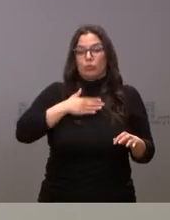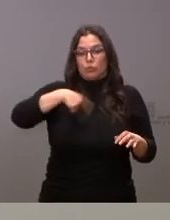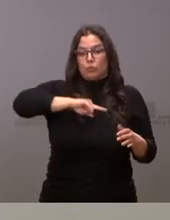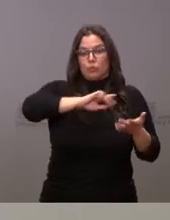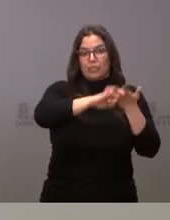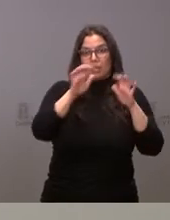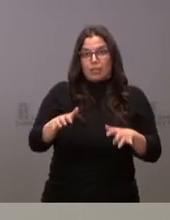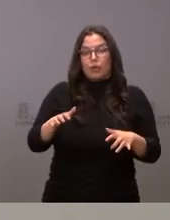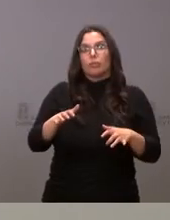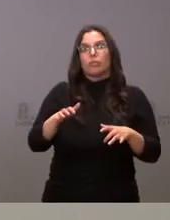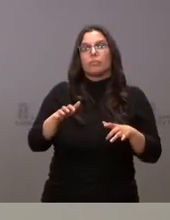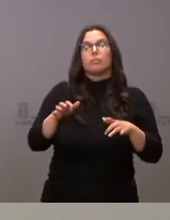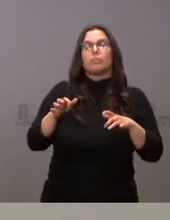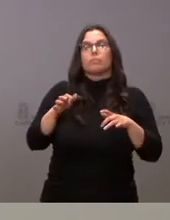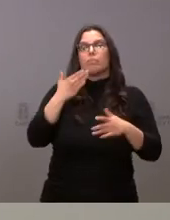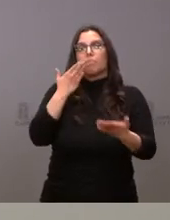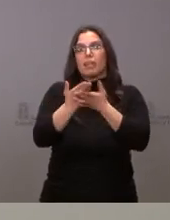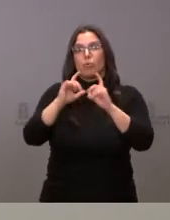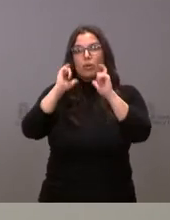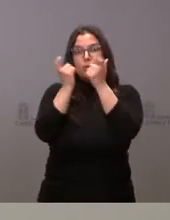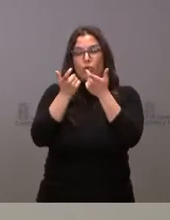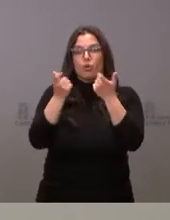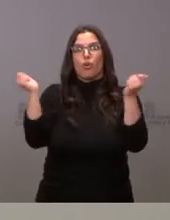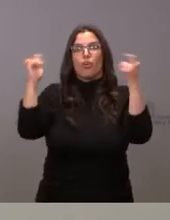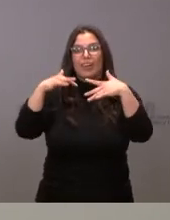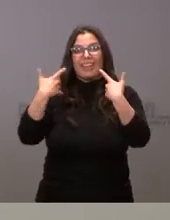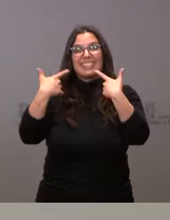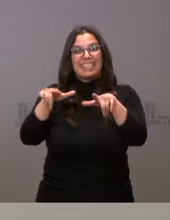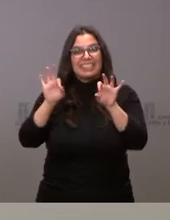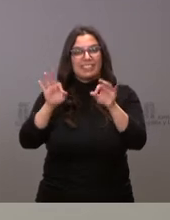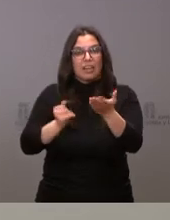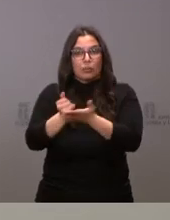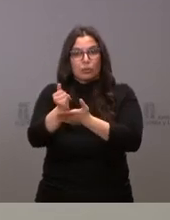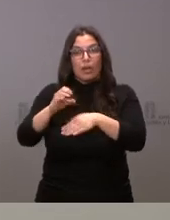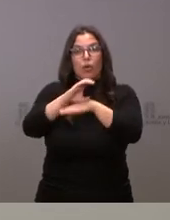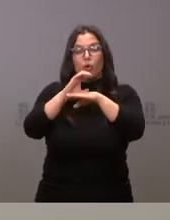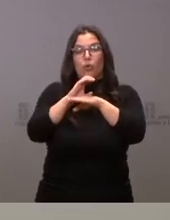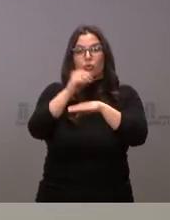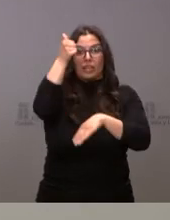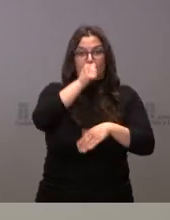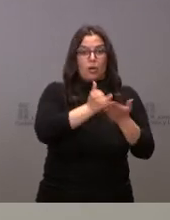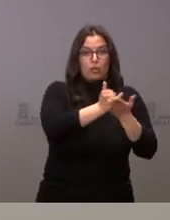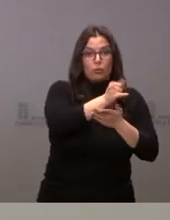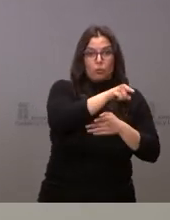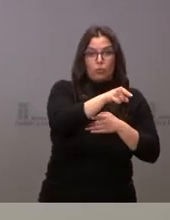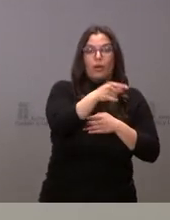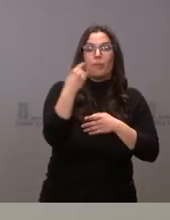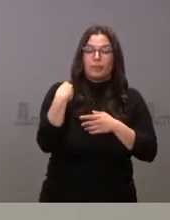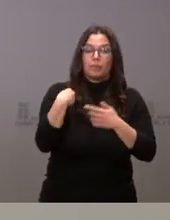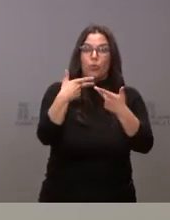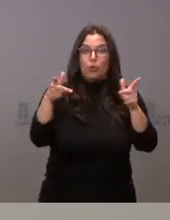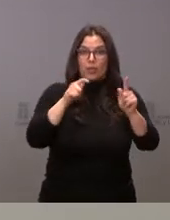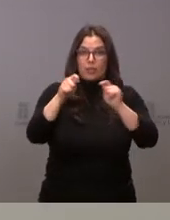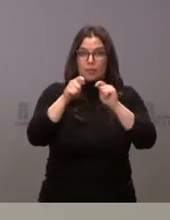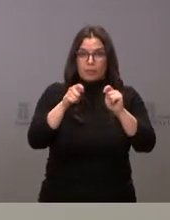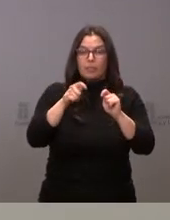planteó esta reunión de la Conferencia Sectorial de Agricultura y el consejero de Agricultura les dio cuenta a ustedes de